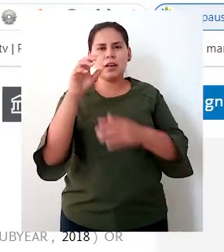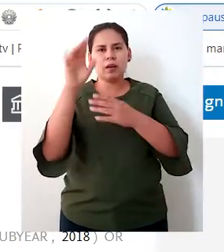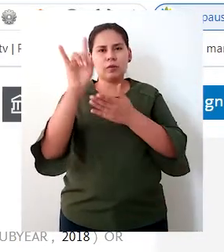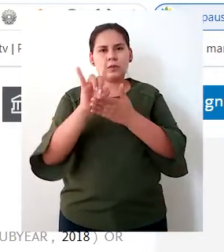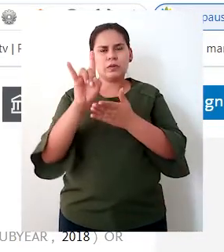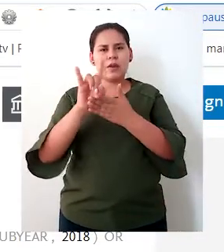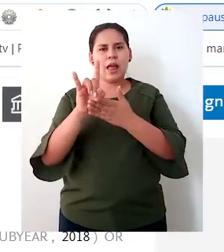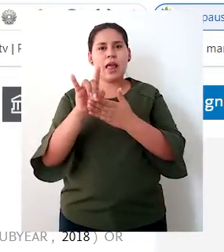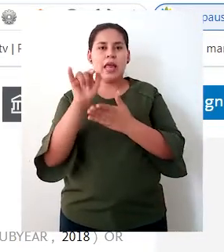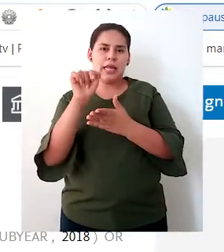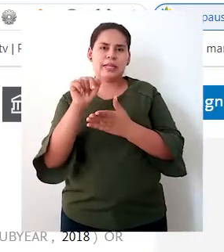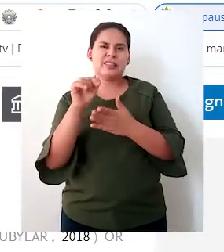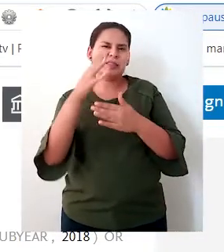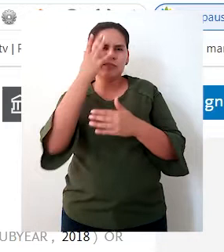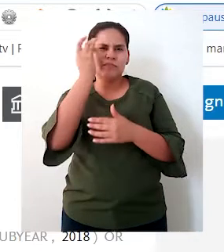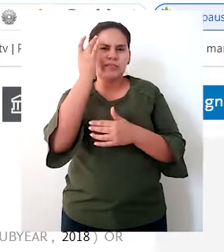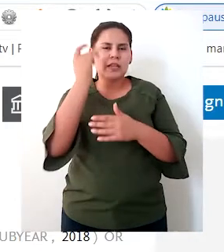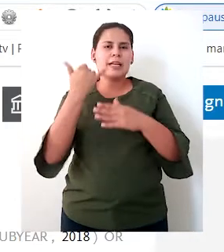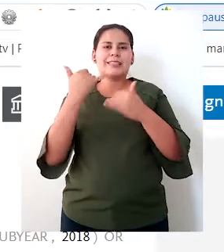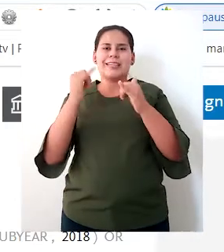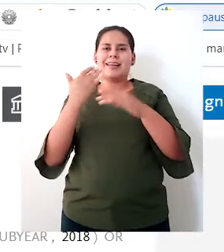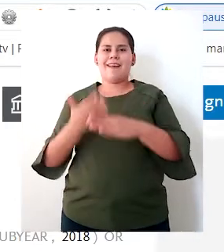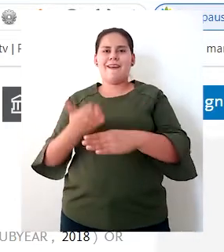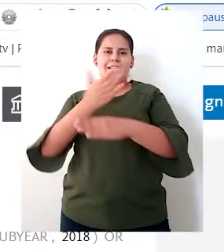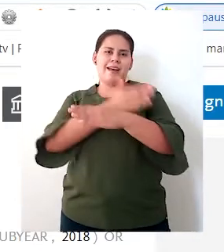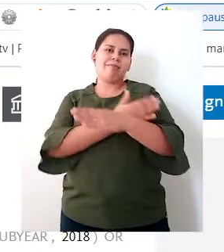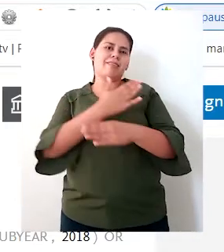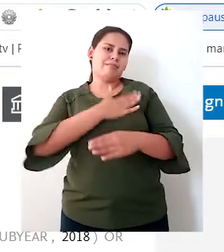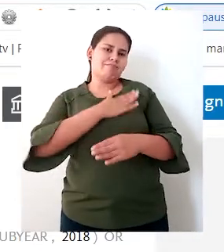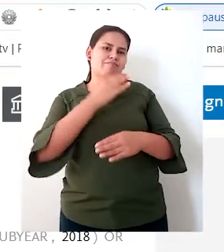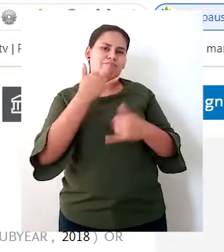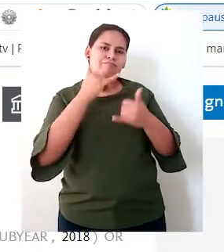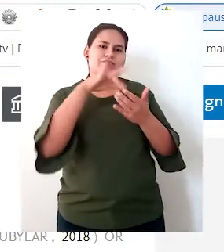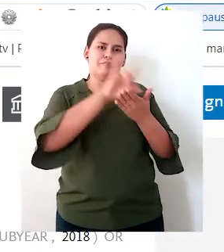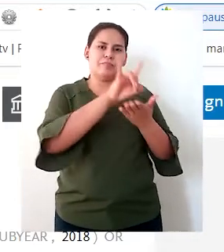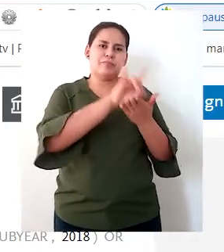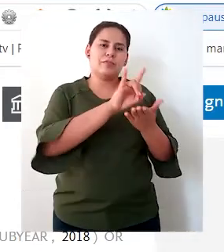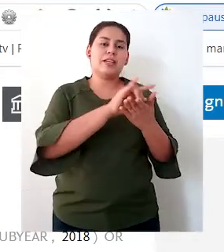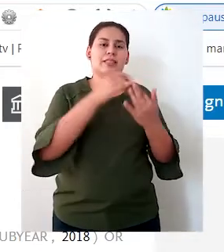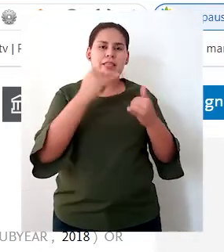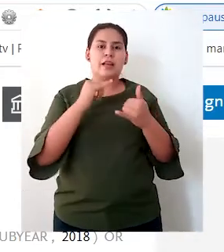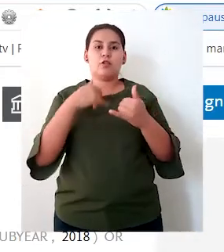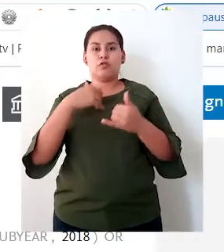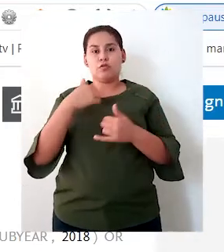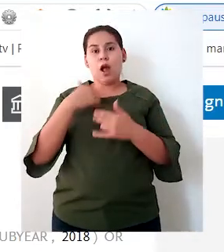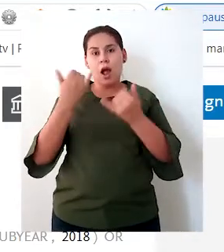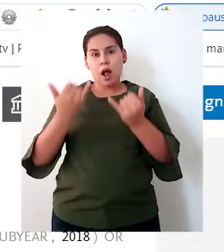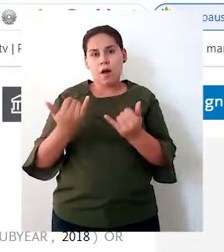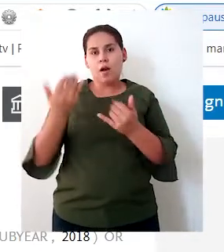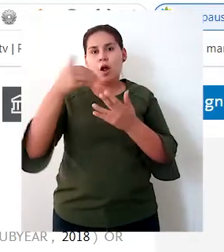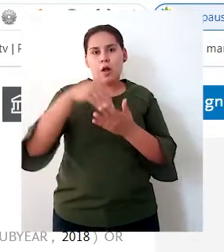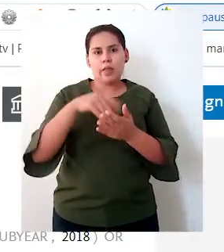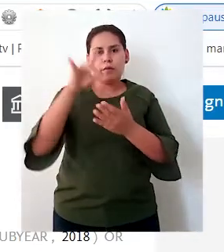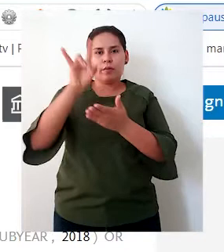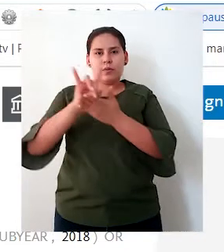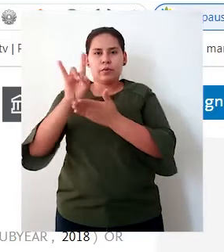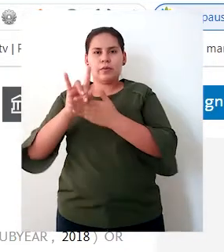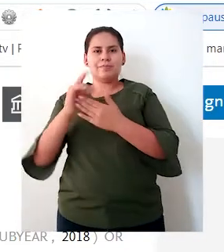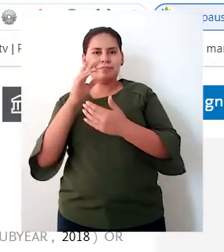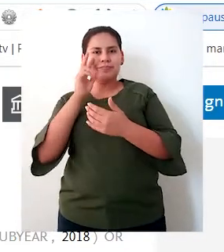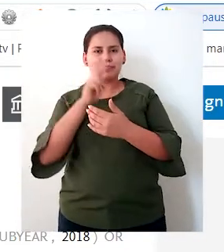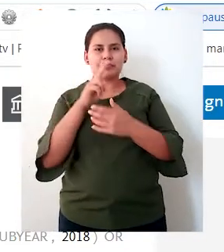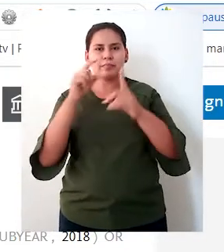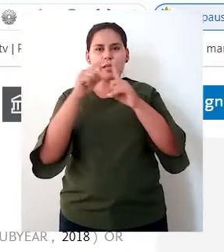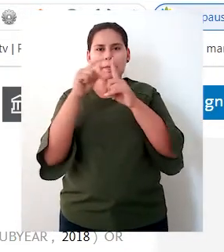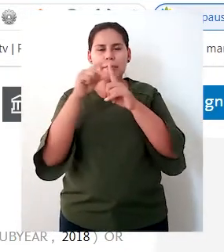me aparece sencillamente porque ya previamente he hecho un descargue en este formato. Habitualmente nos aparece aquí la